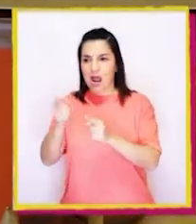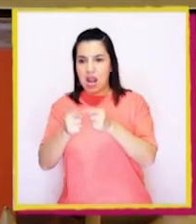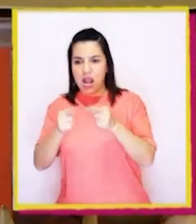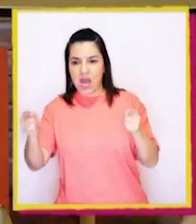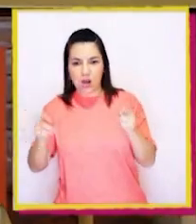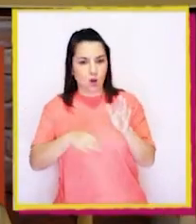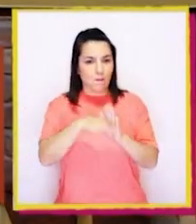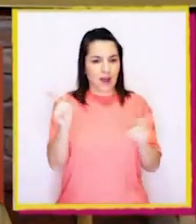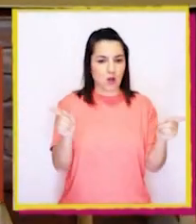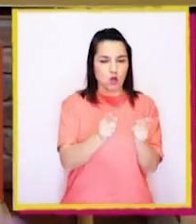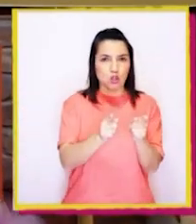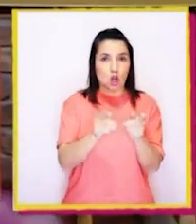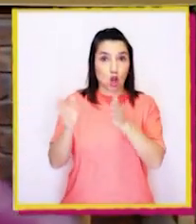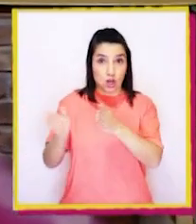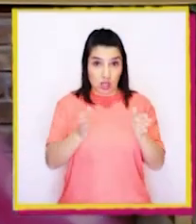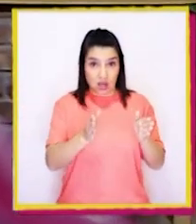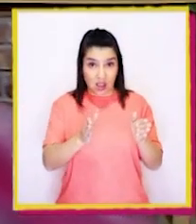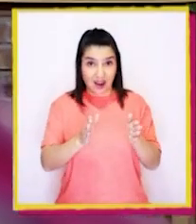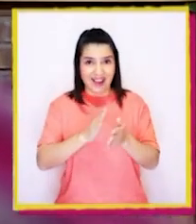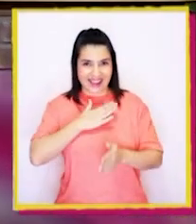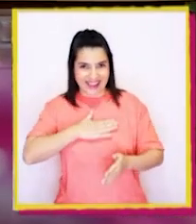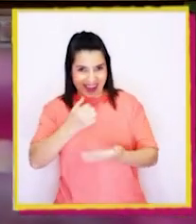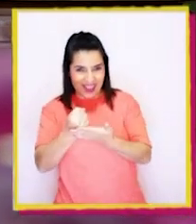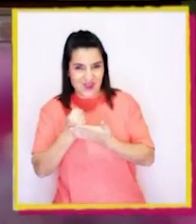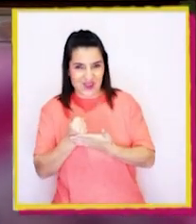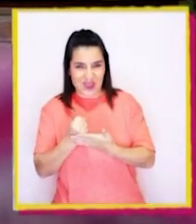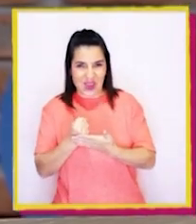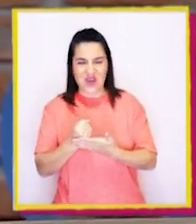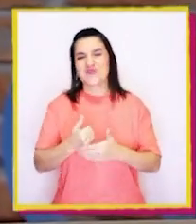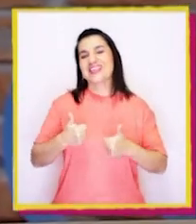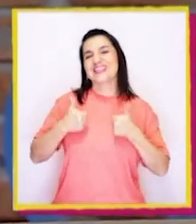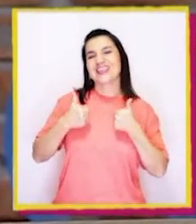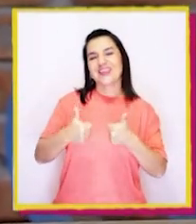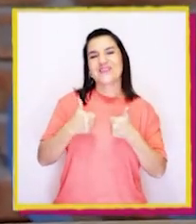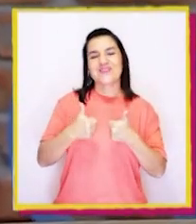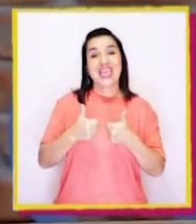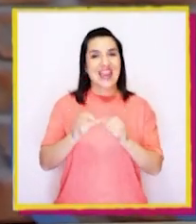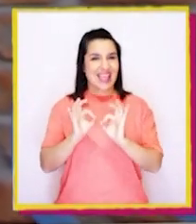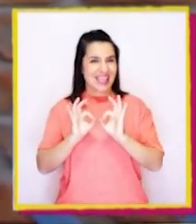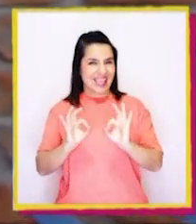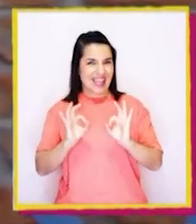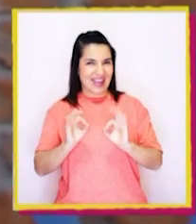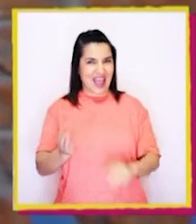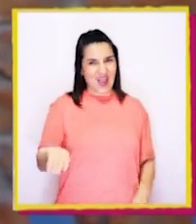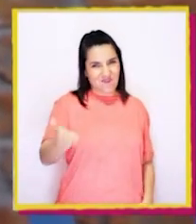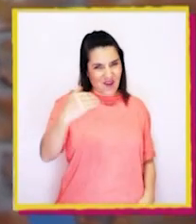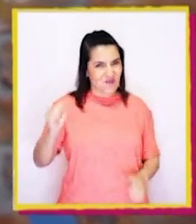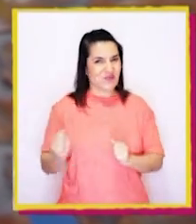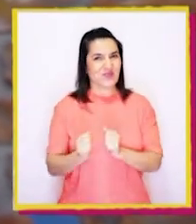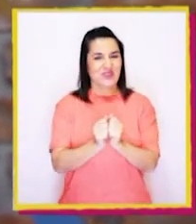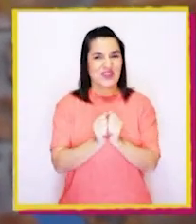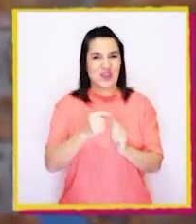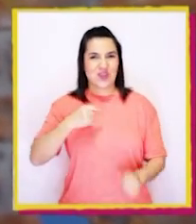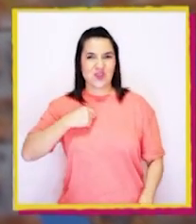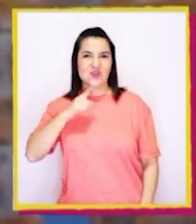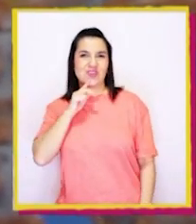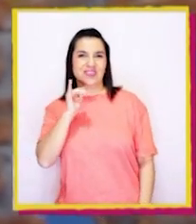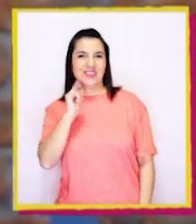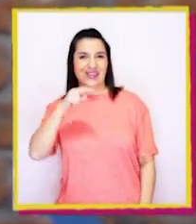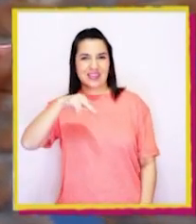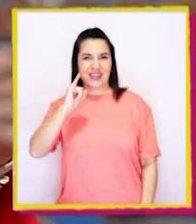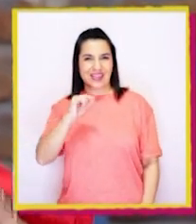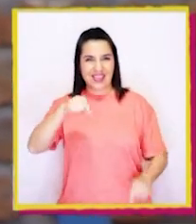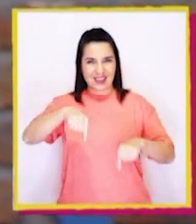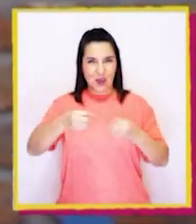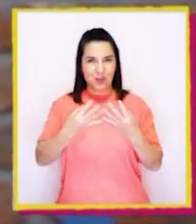que es más largo y que es más corto. ¿Quieren ayudarme? ¡Sí! ¡Bien! ¡Genial! ¡Vamos a hacerlo juntos! Soy